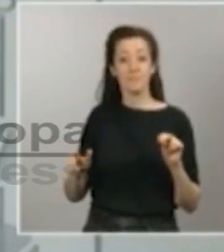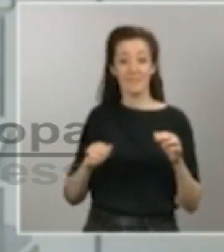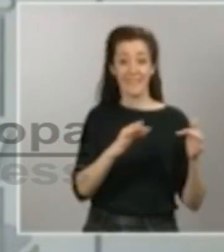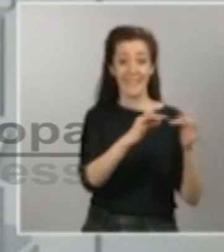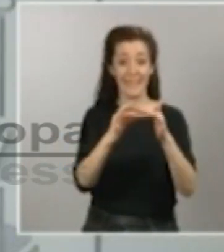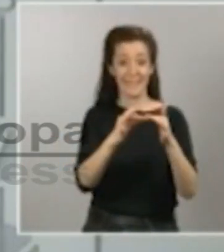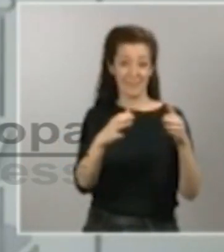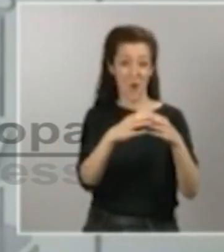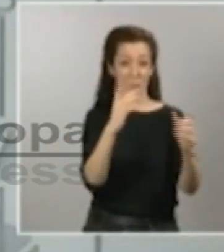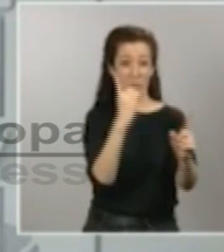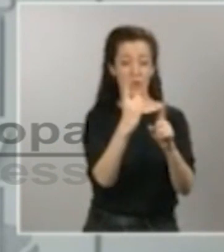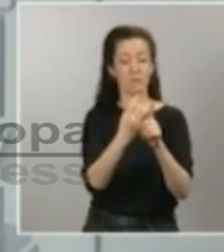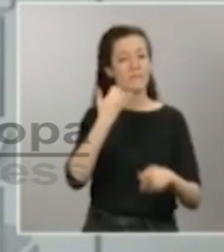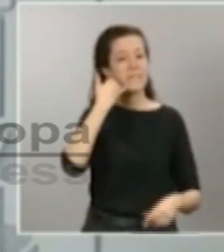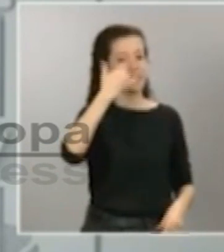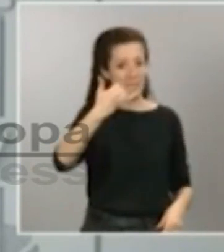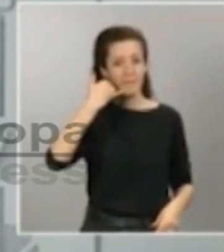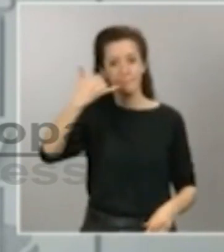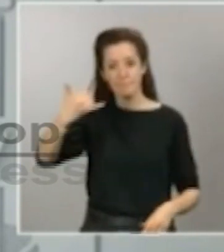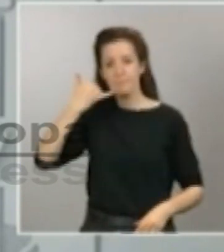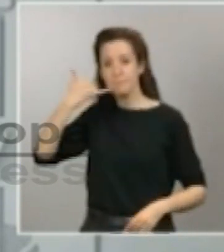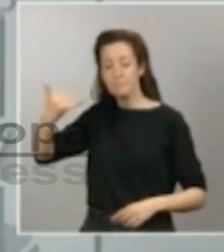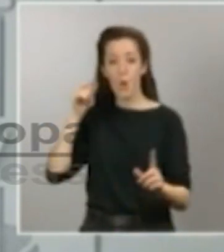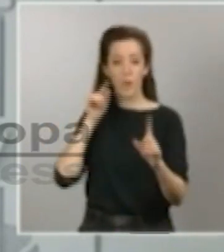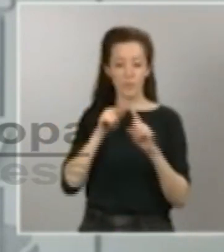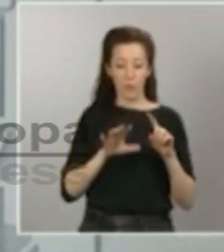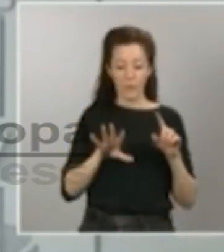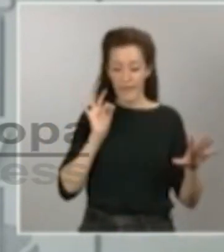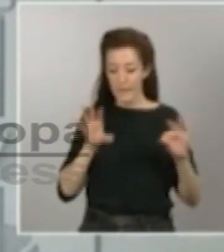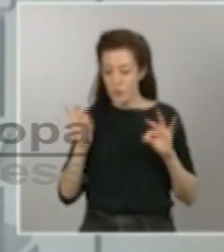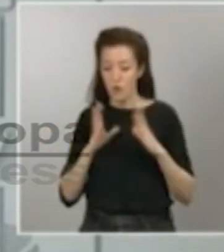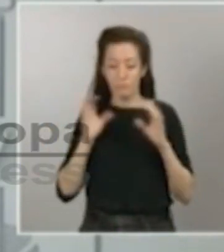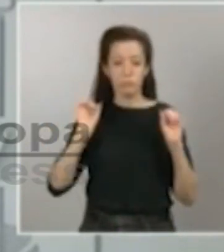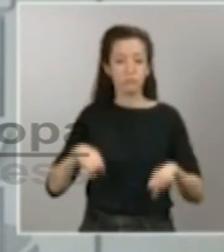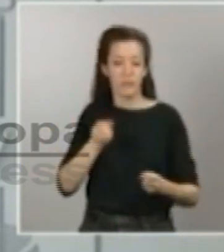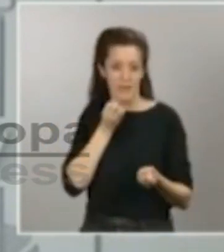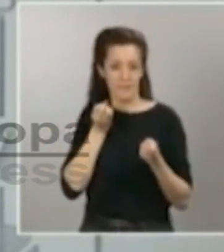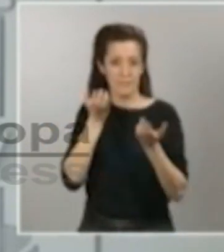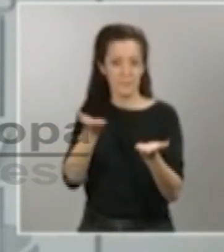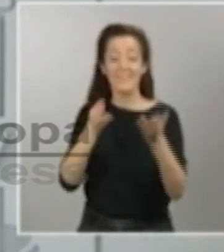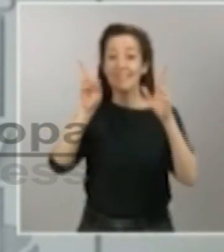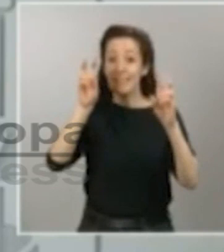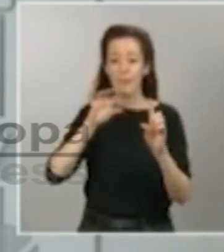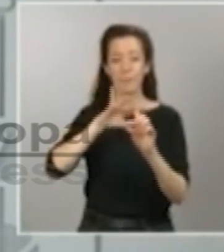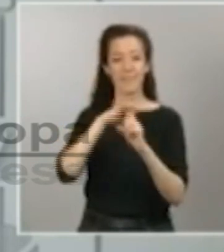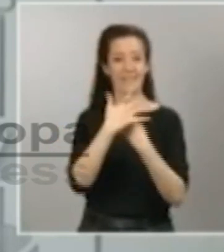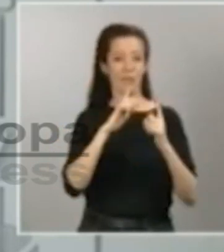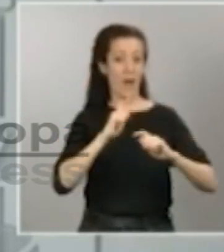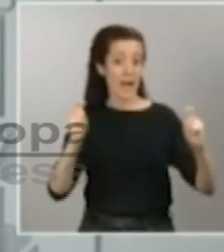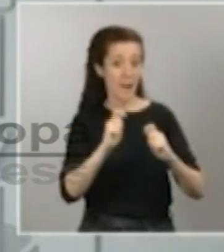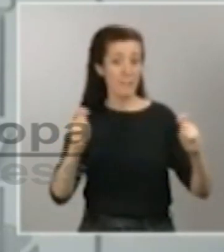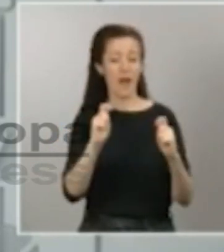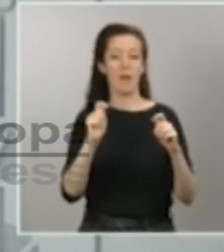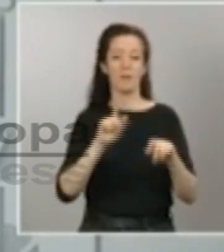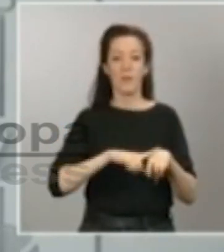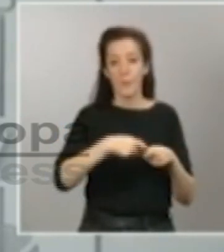decisión que haya tomado respecto al estado de alarma y a su eventual prórroga. También quiero anunciarles que el